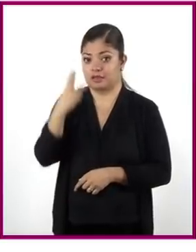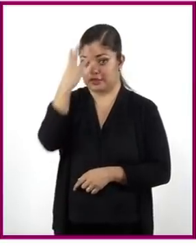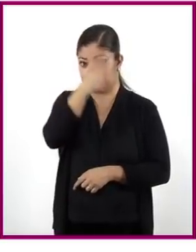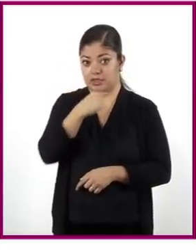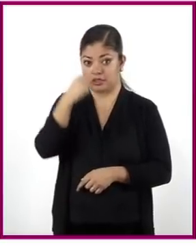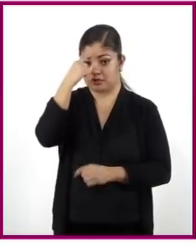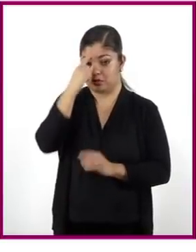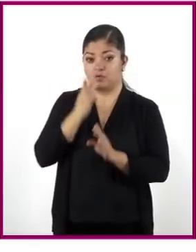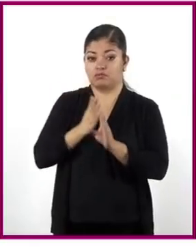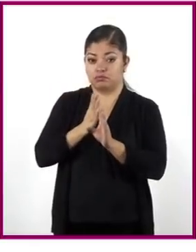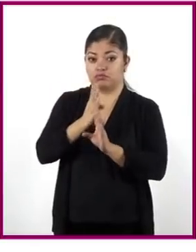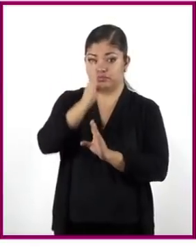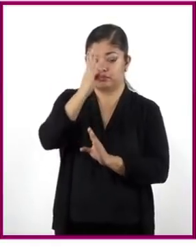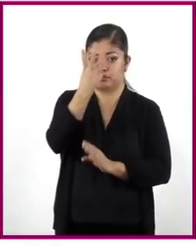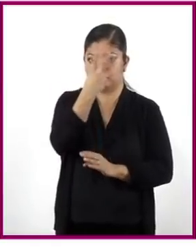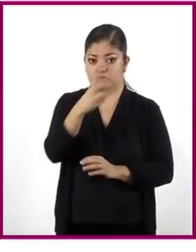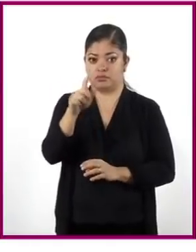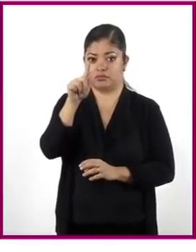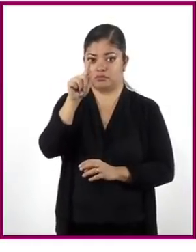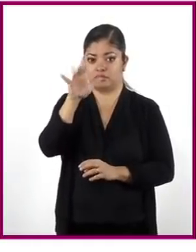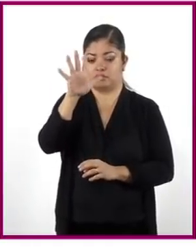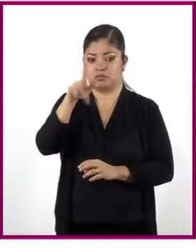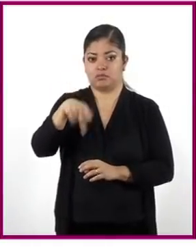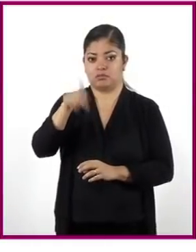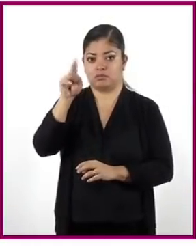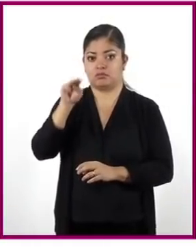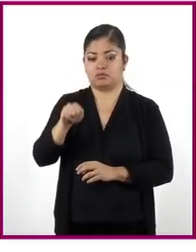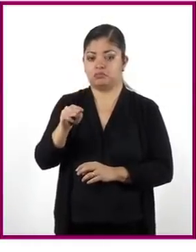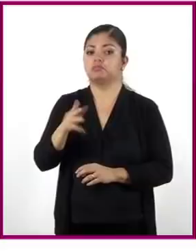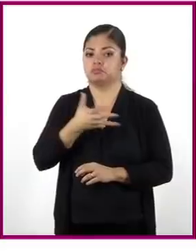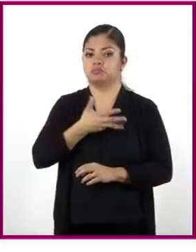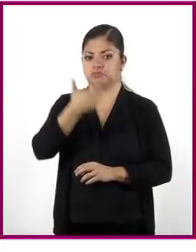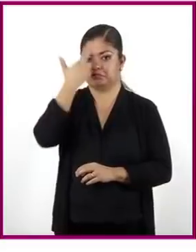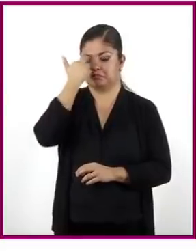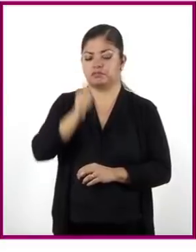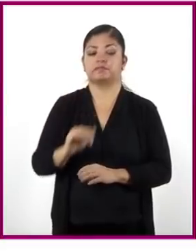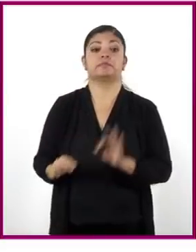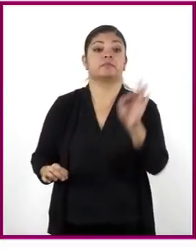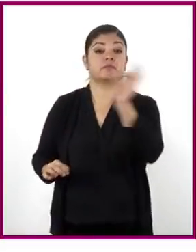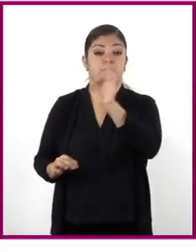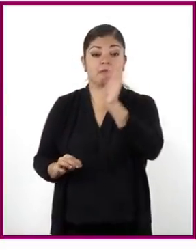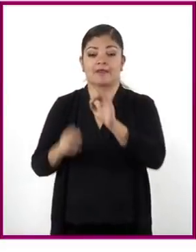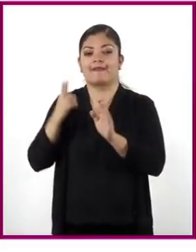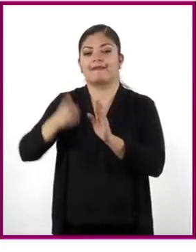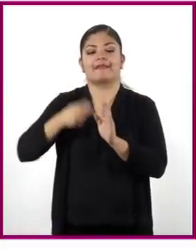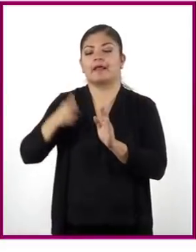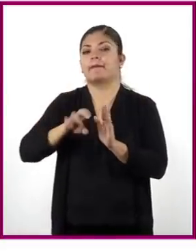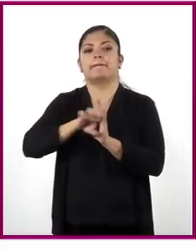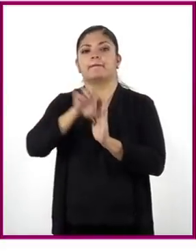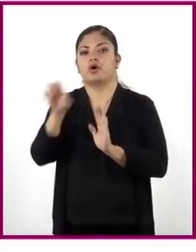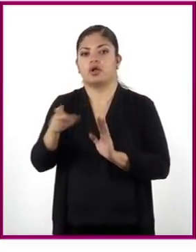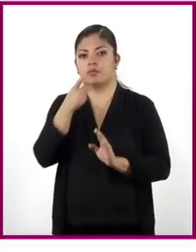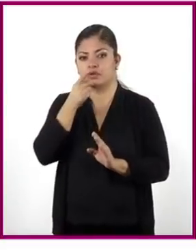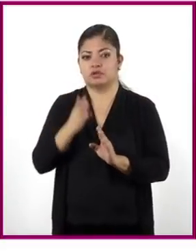horas el tren recorre 375 kilómetros. Si nos dijera que el tren recorre, por ejemplo,